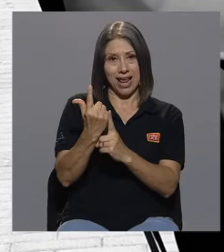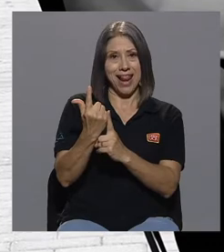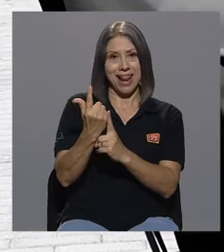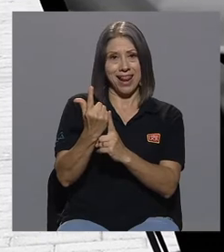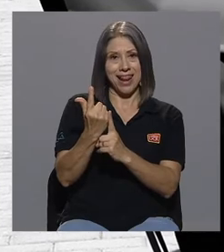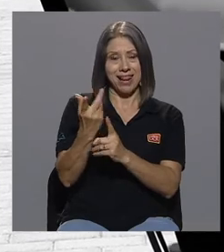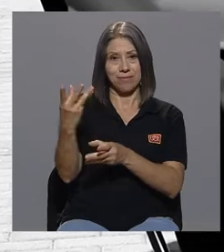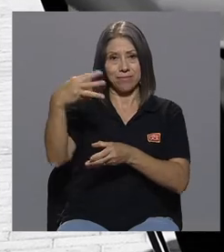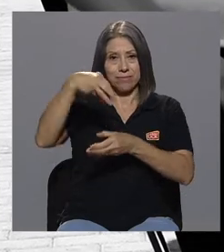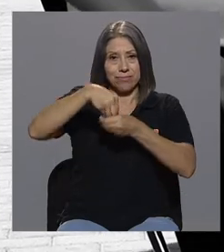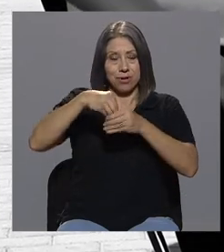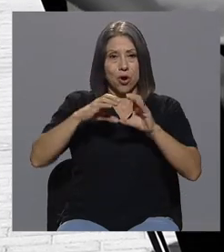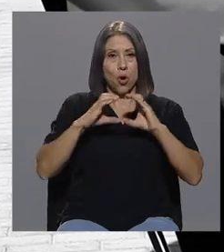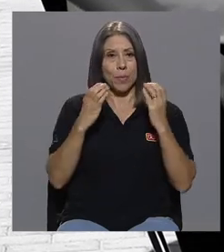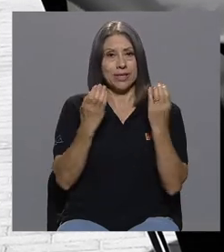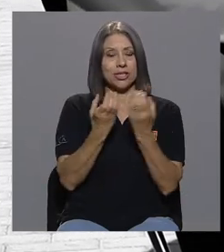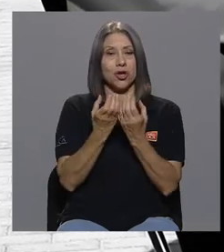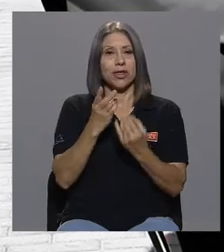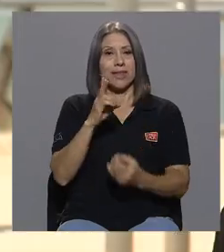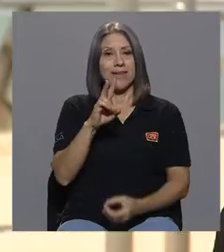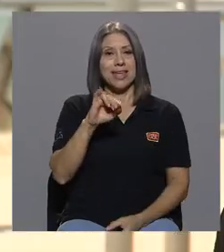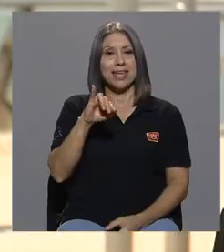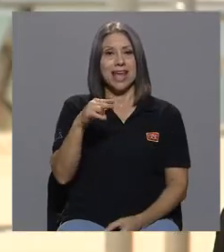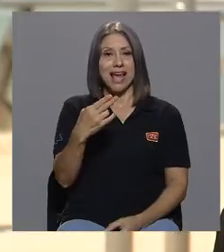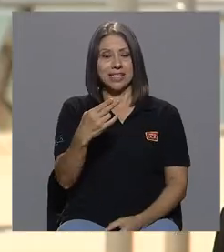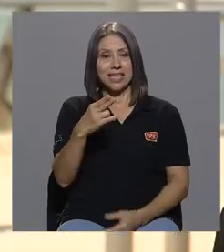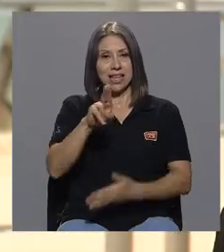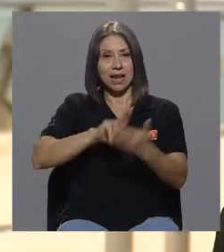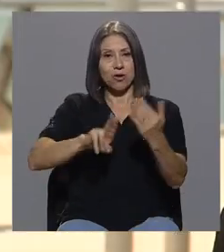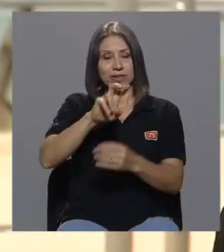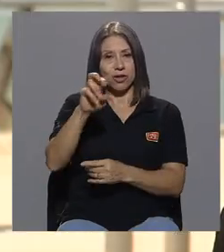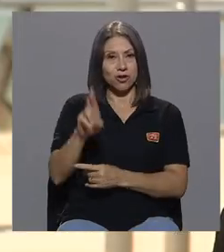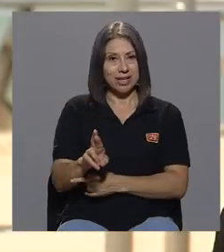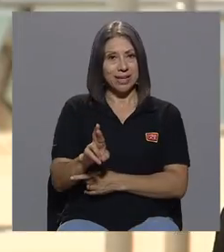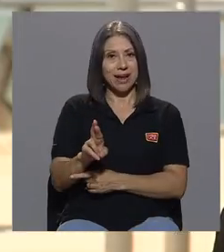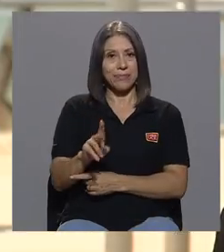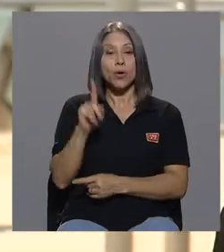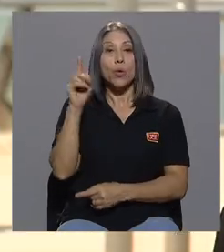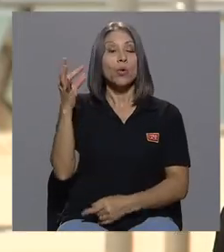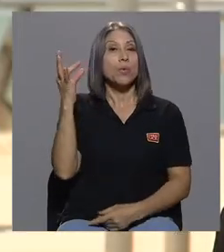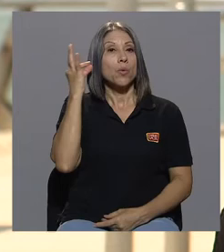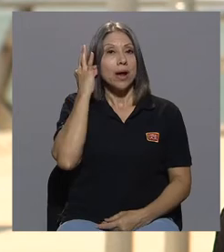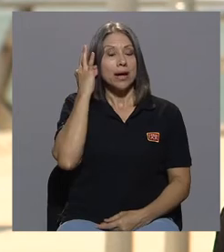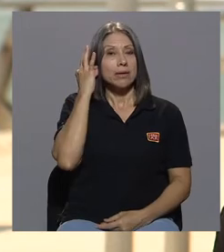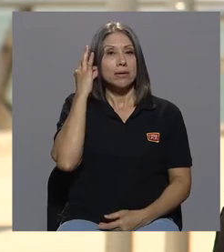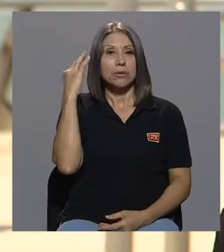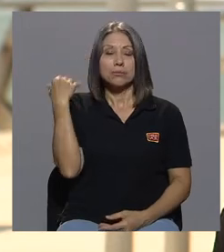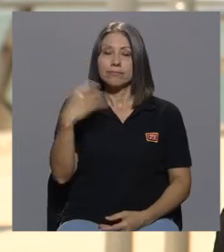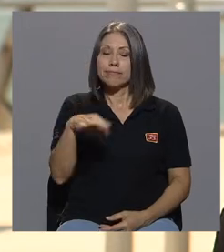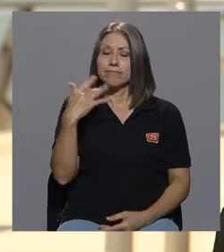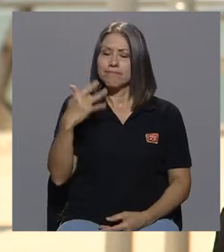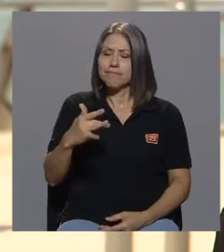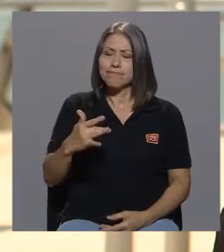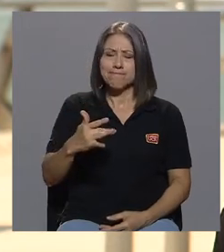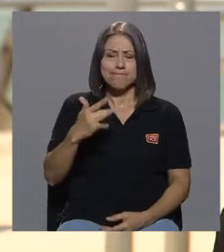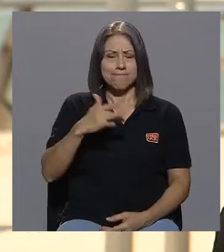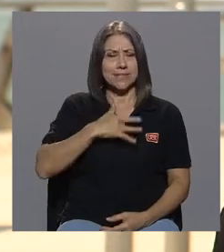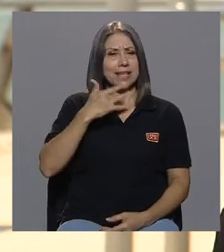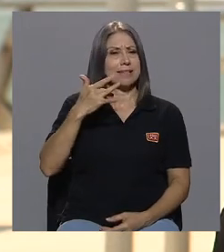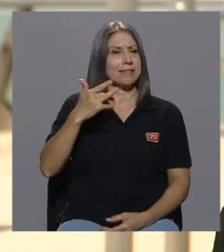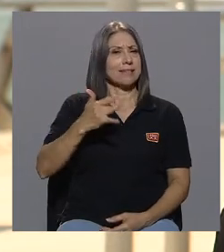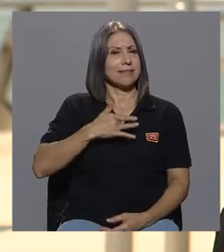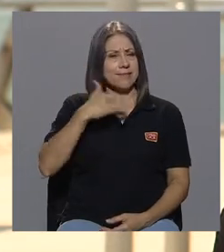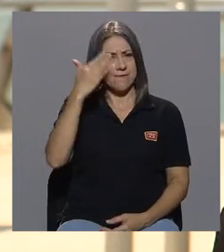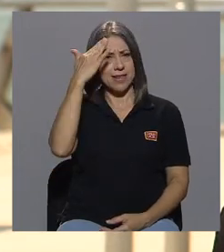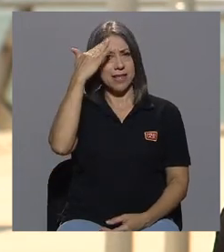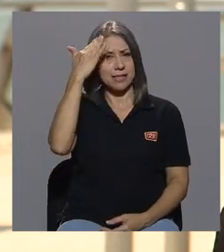de VIH de la universidad de Costa Rica una mujer completamente sensibilizada muy